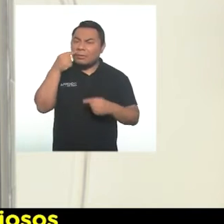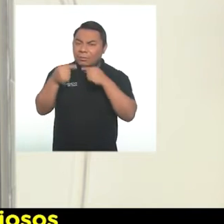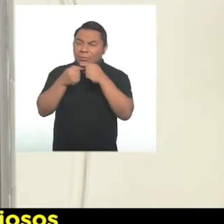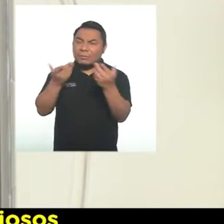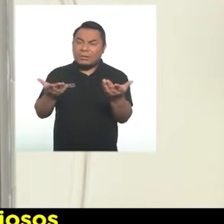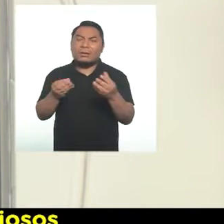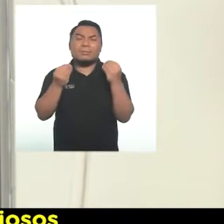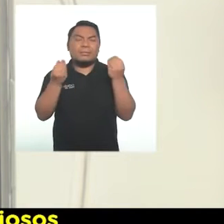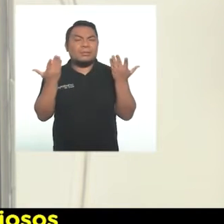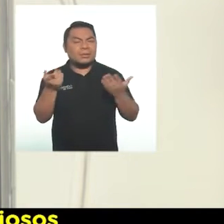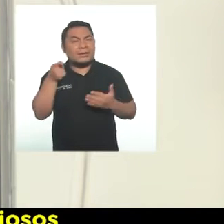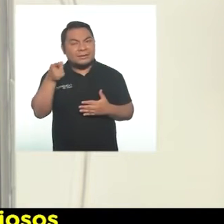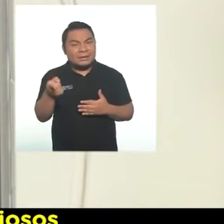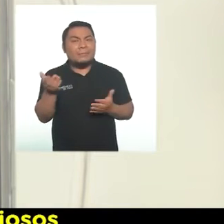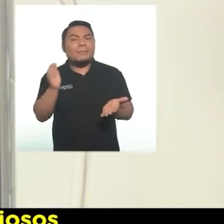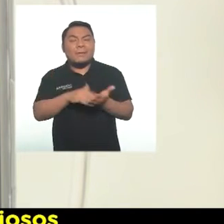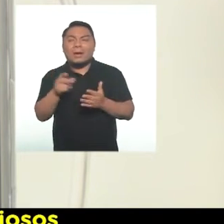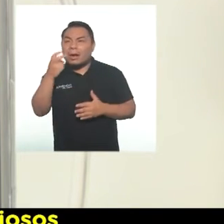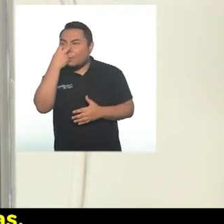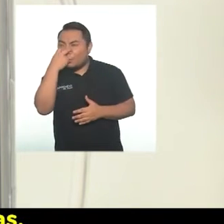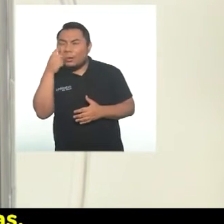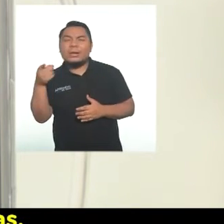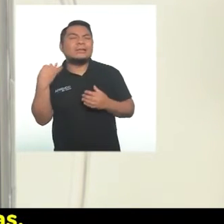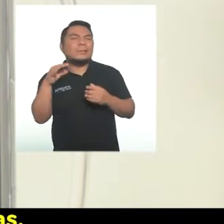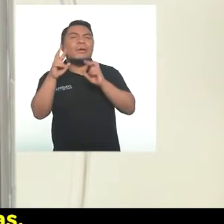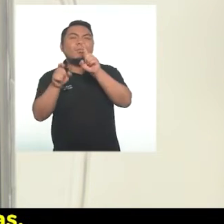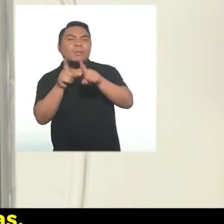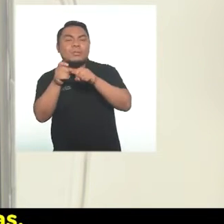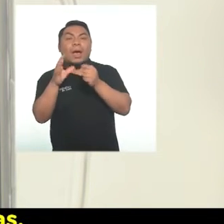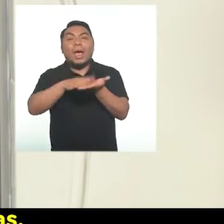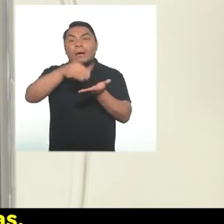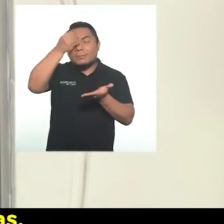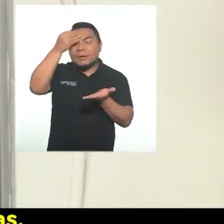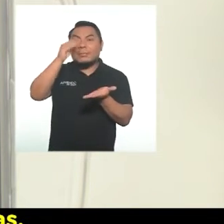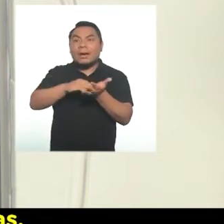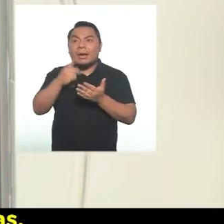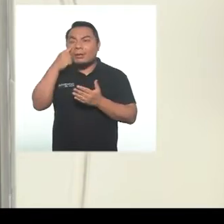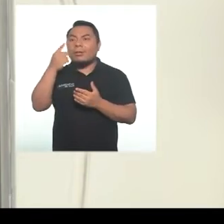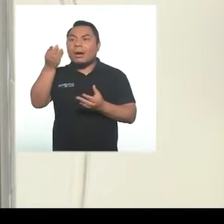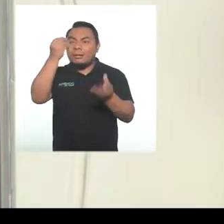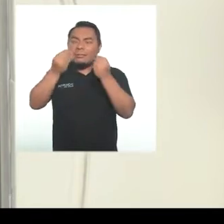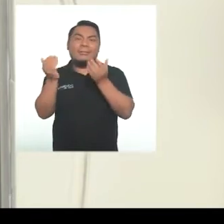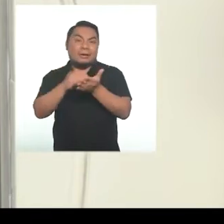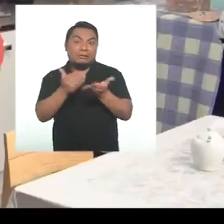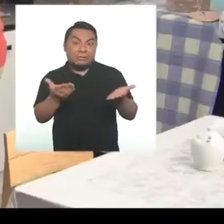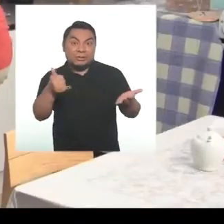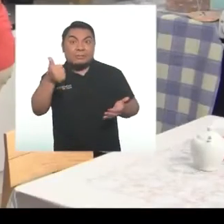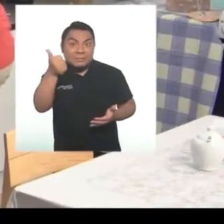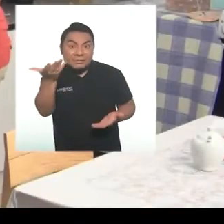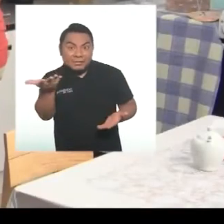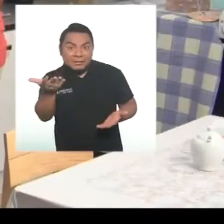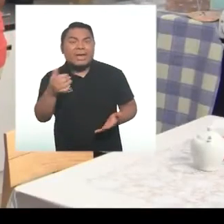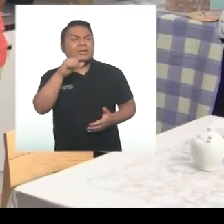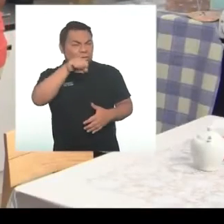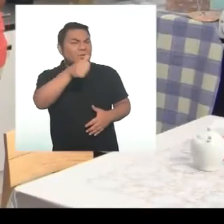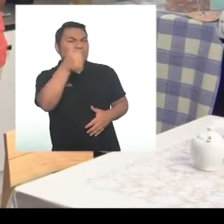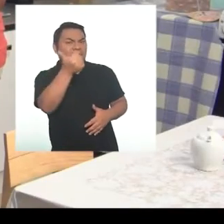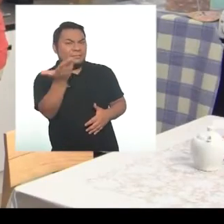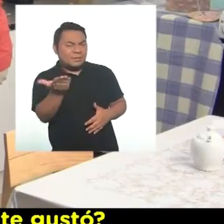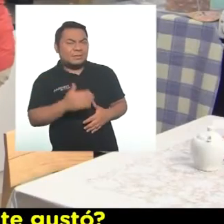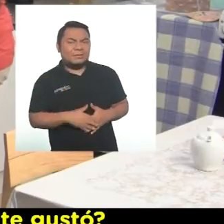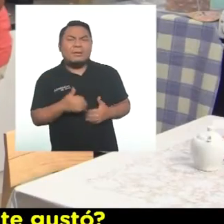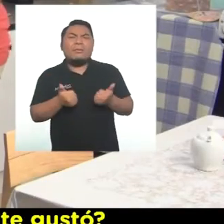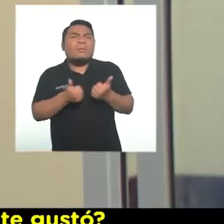bien porque se vuelven más curiosos y aprenden más y descubren más cosas, ¿no? Y eso está bien, Sí, claro que está bien.